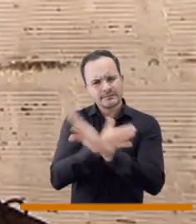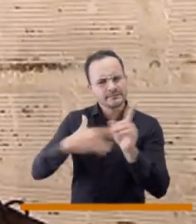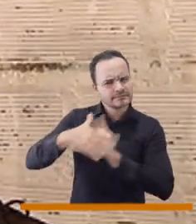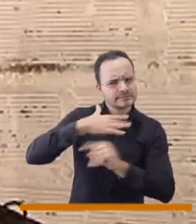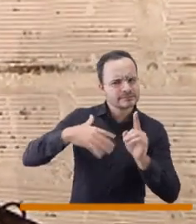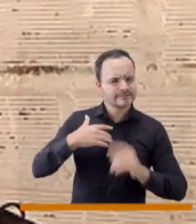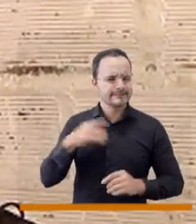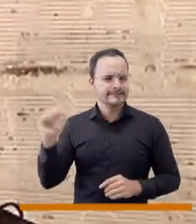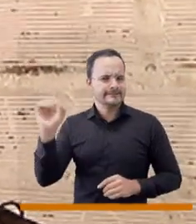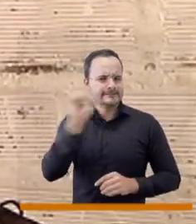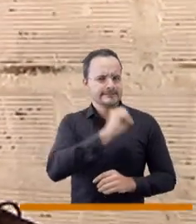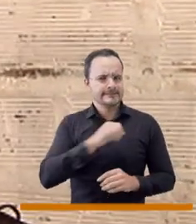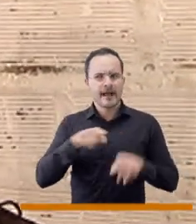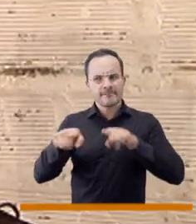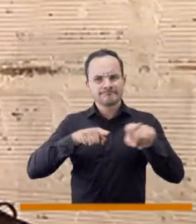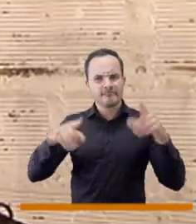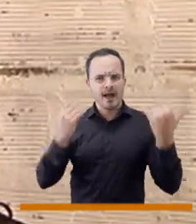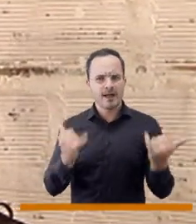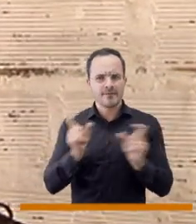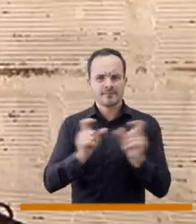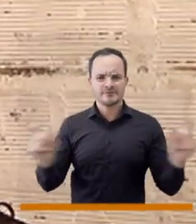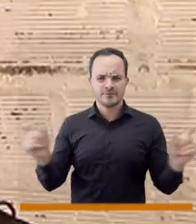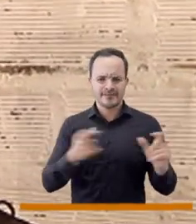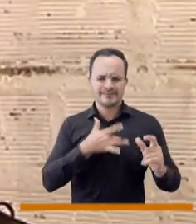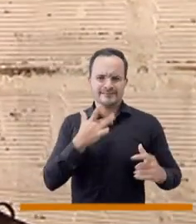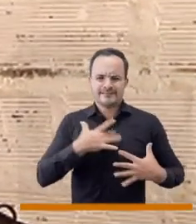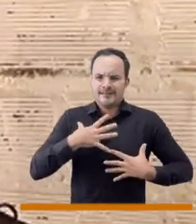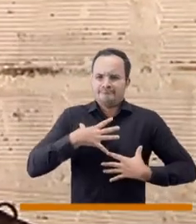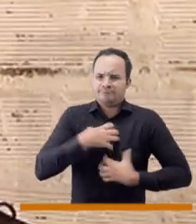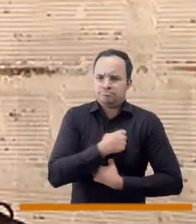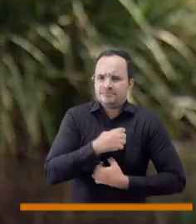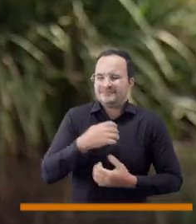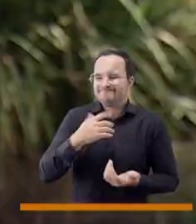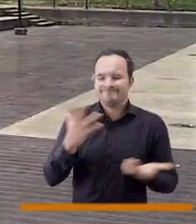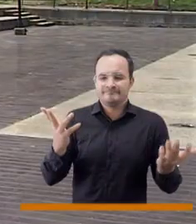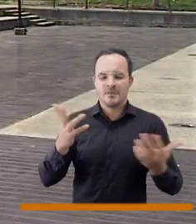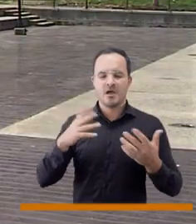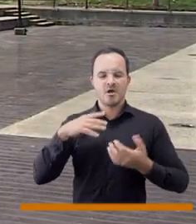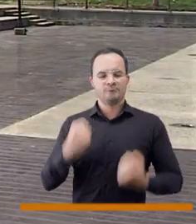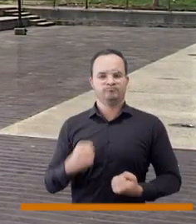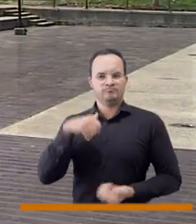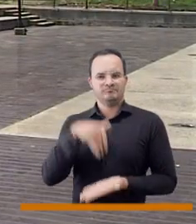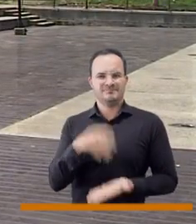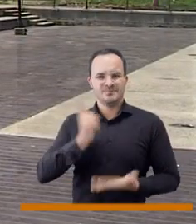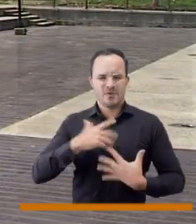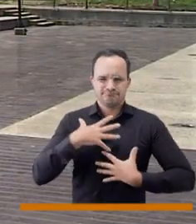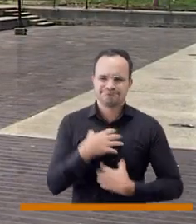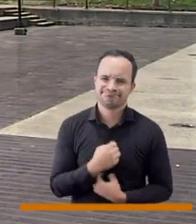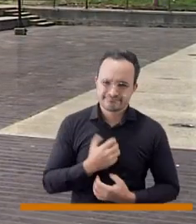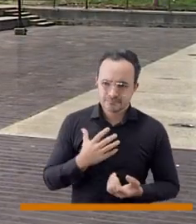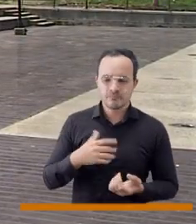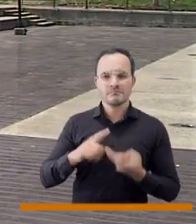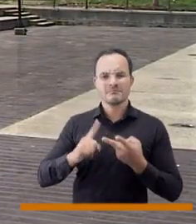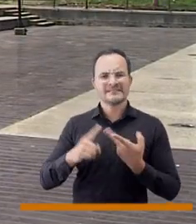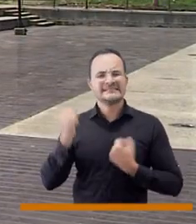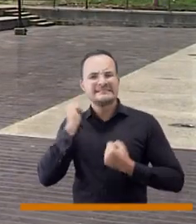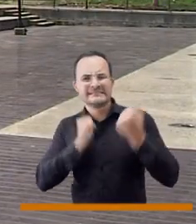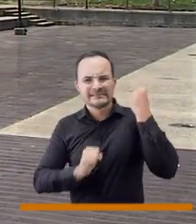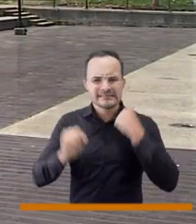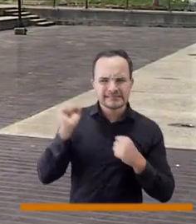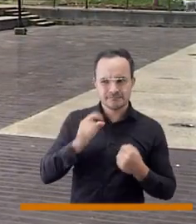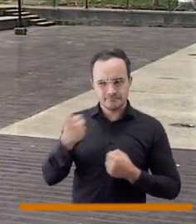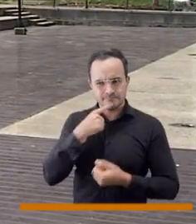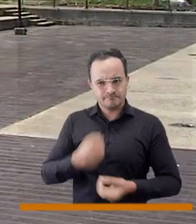instancias de las que hablamos es que la gente hoy está sufriendo una descomposición o descompensación emocional, también